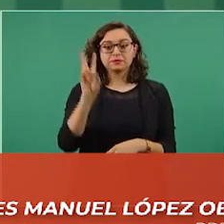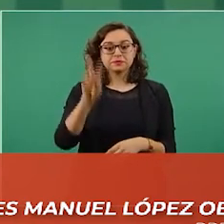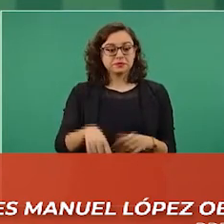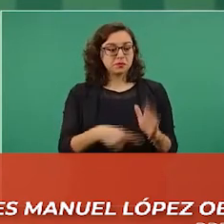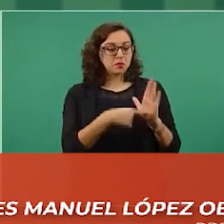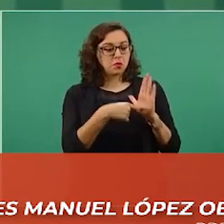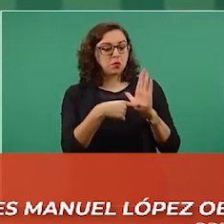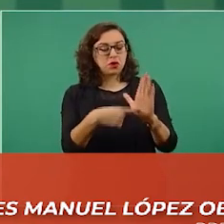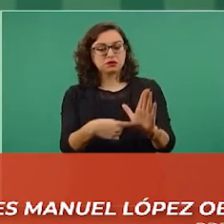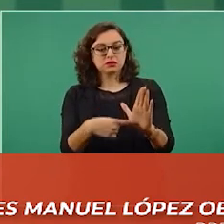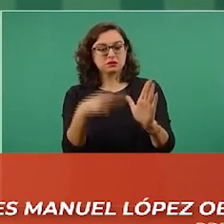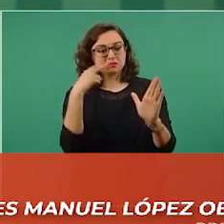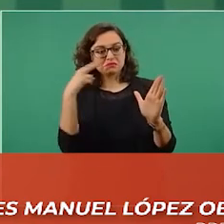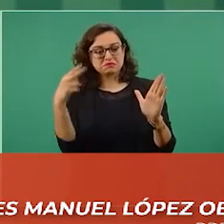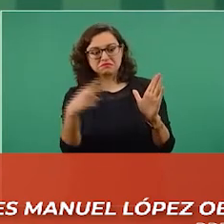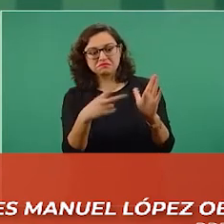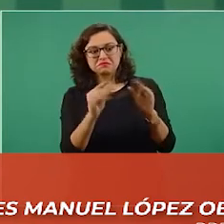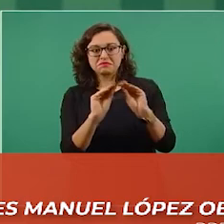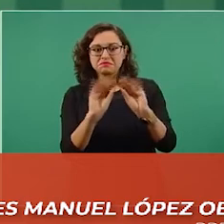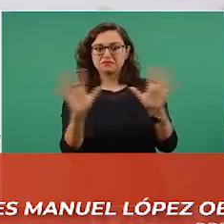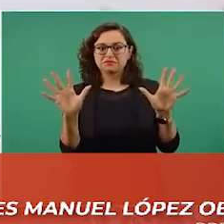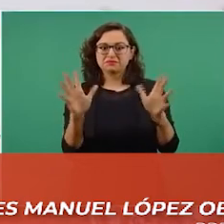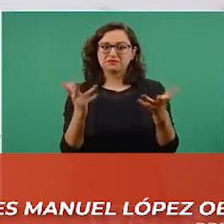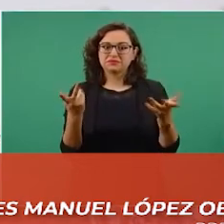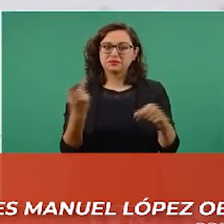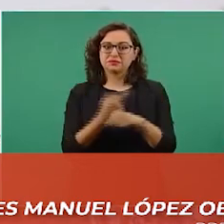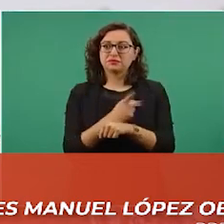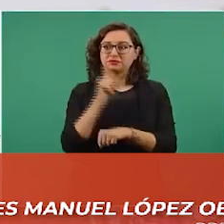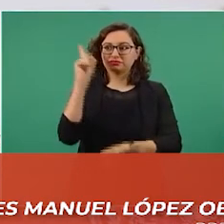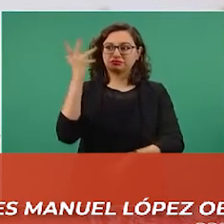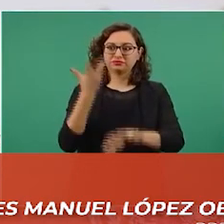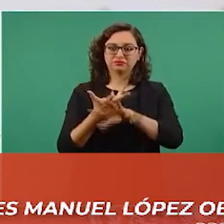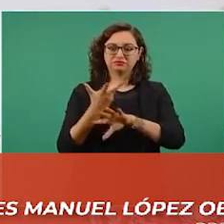de injerencismo,